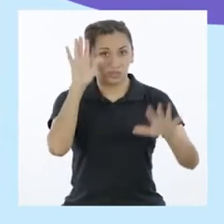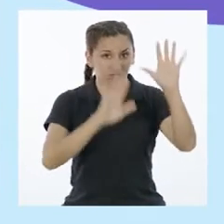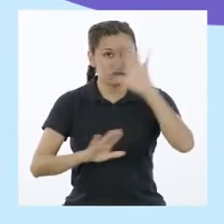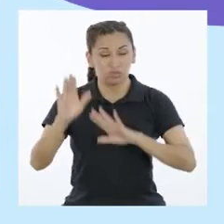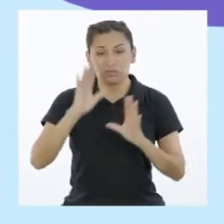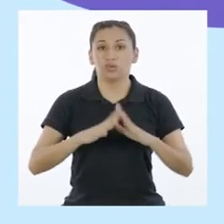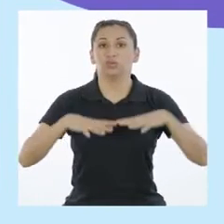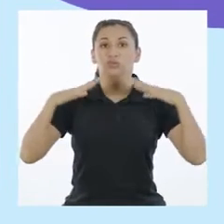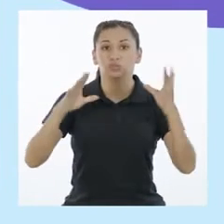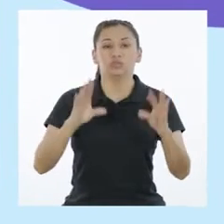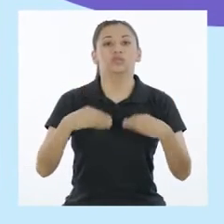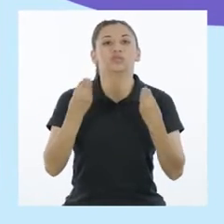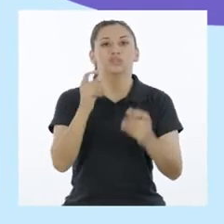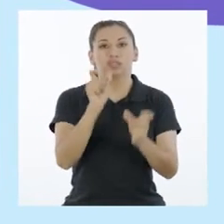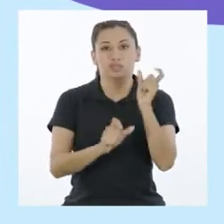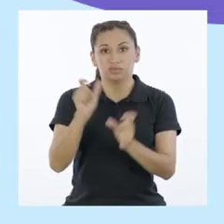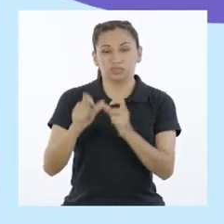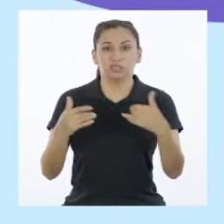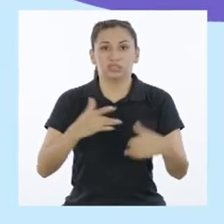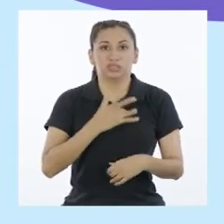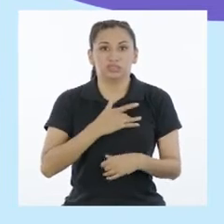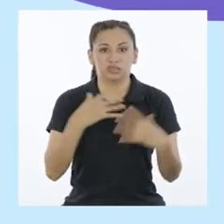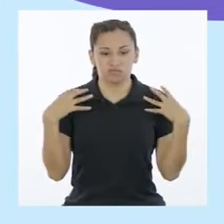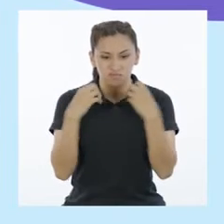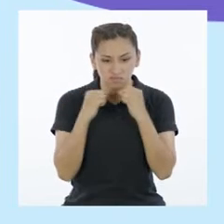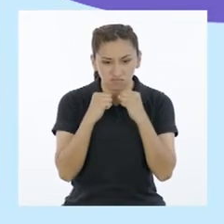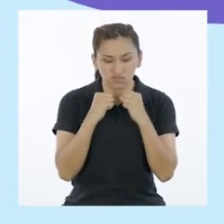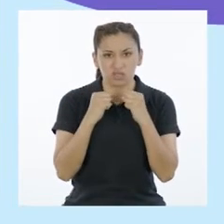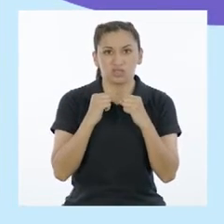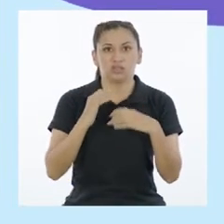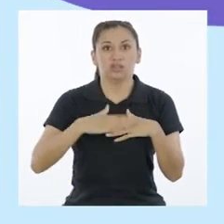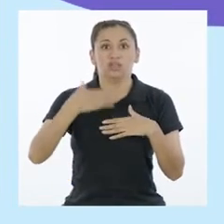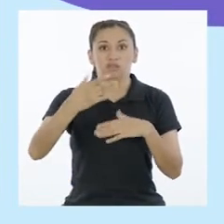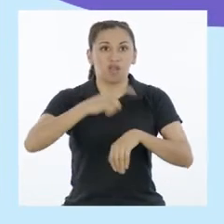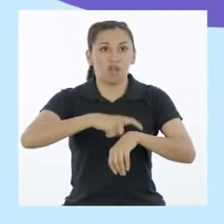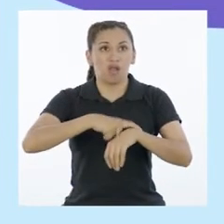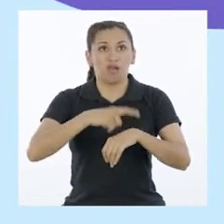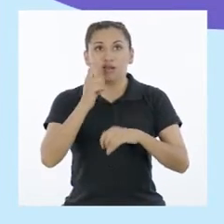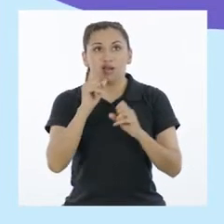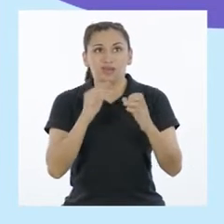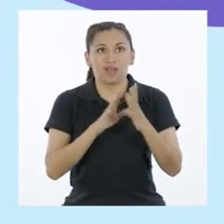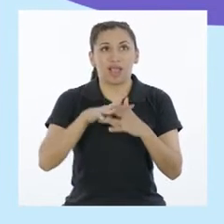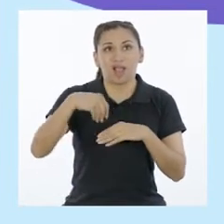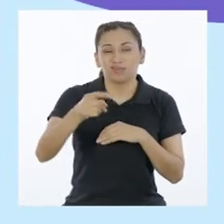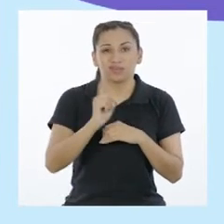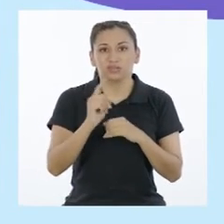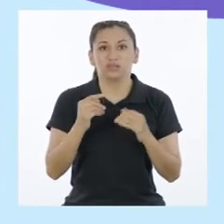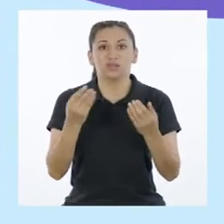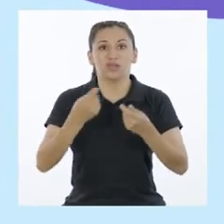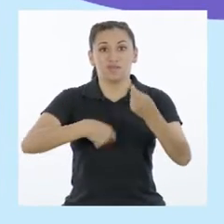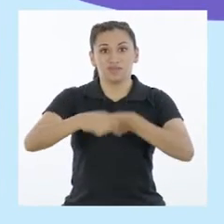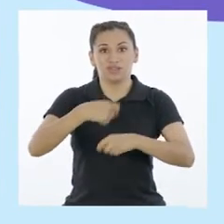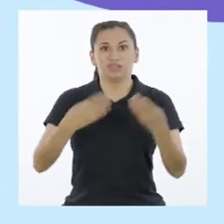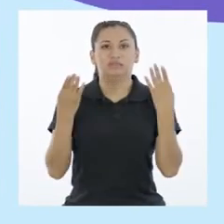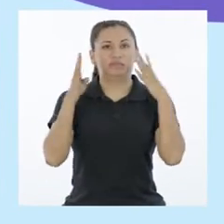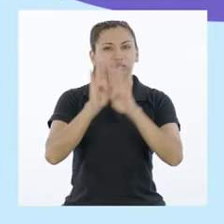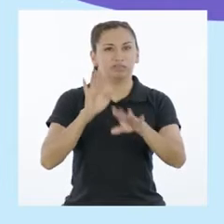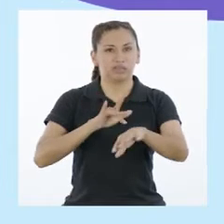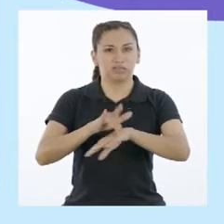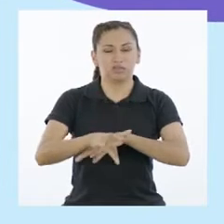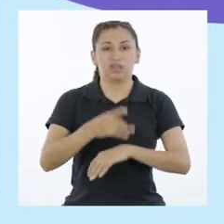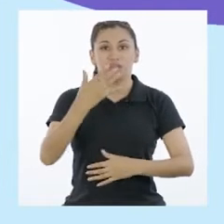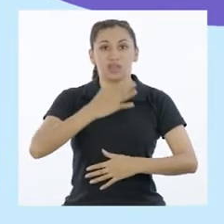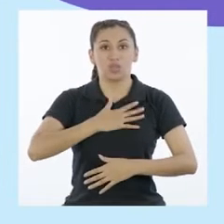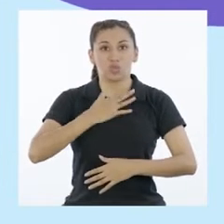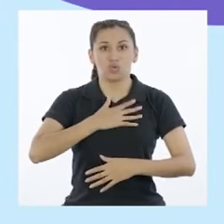Esto nos preocupa un montón porque las personas tienen miedo de salir después de cierta hora. Los negocios se llevan temprano.